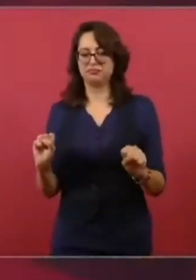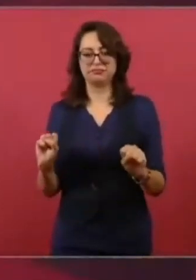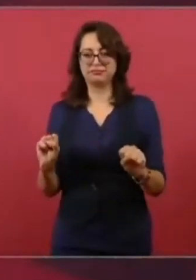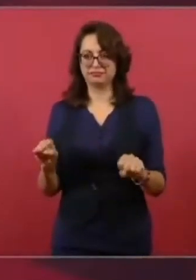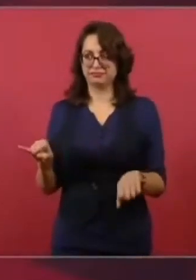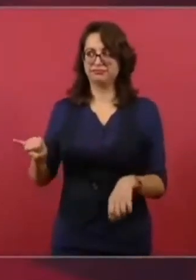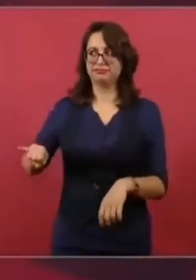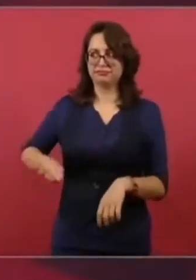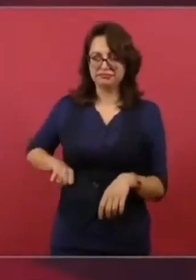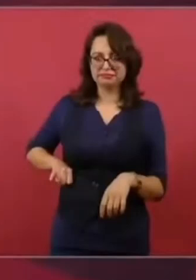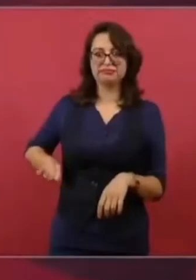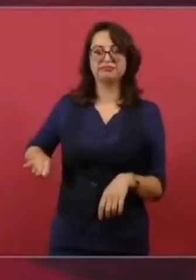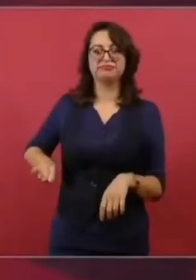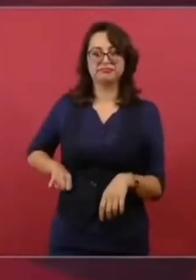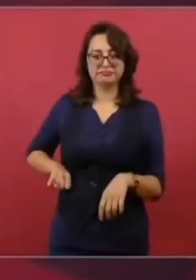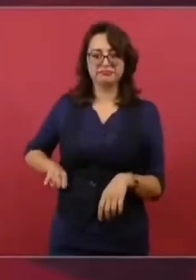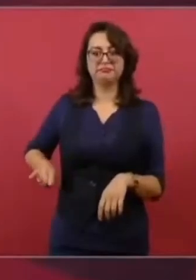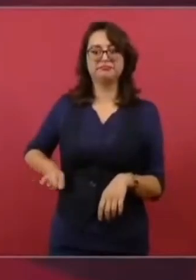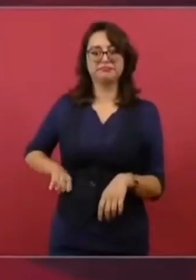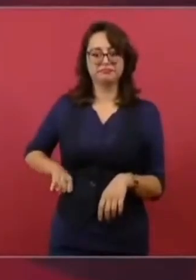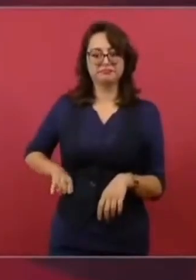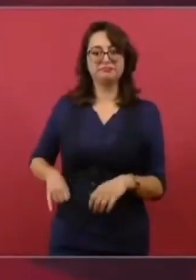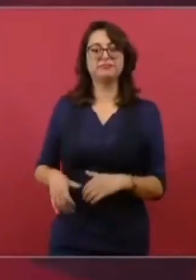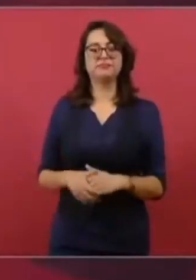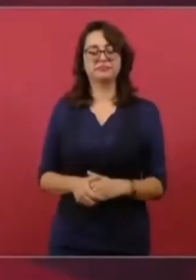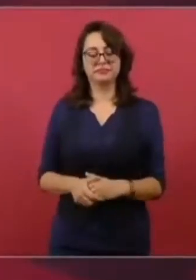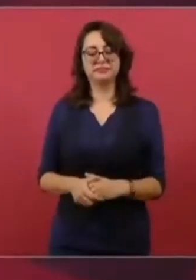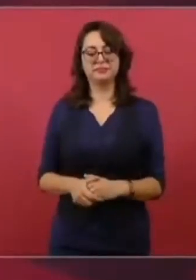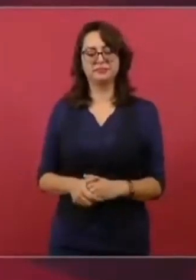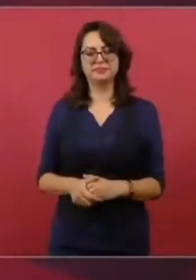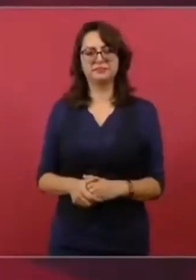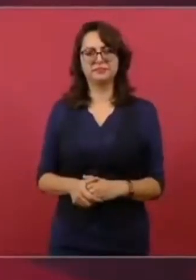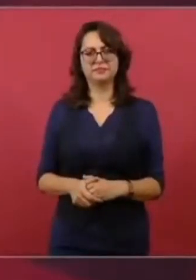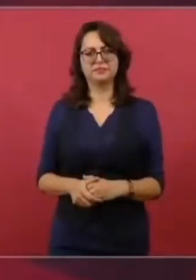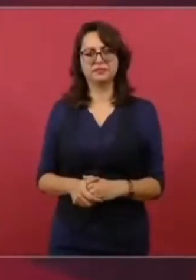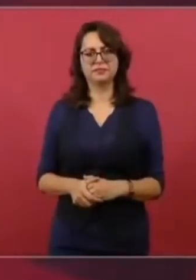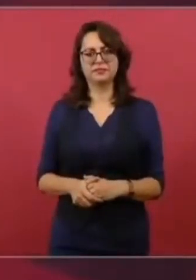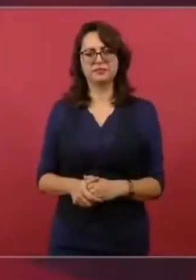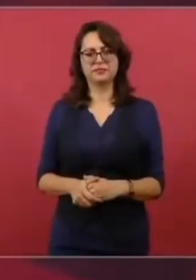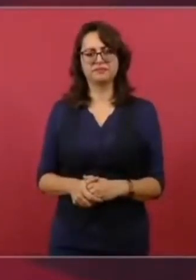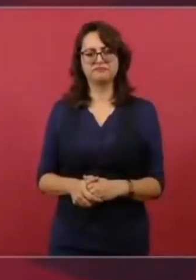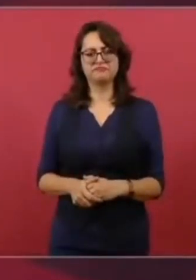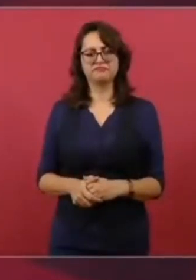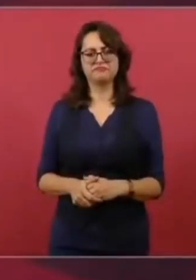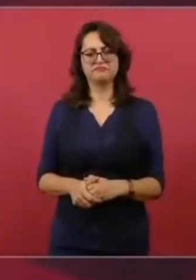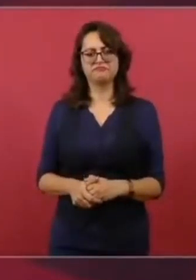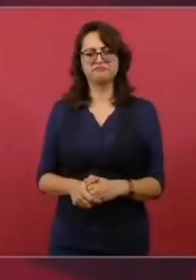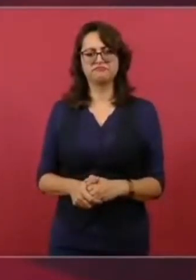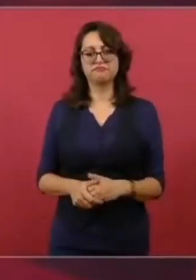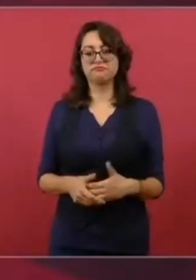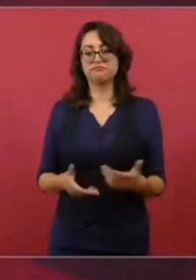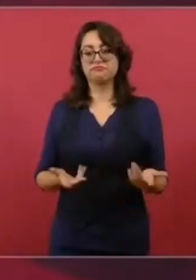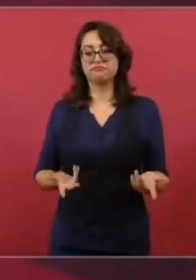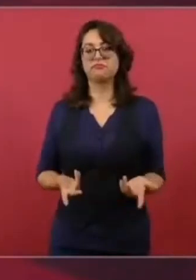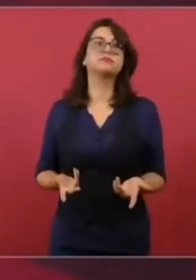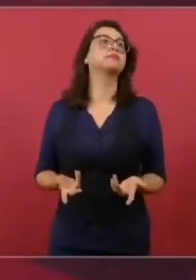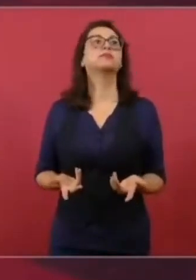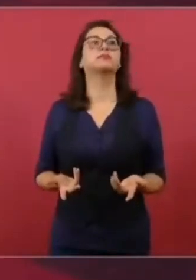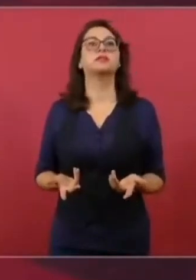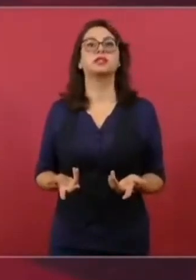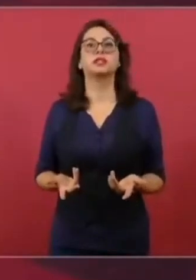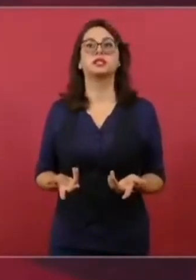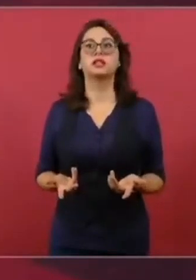Porque yo creo que desde la época de Madero no se tenía una